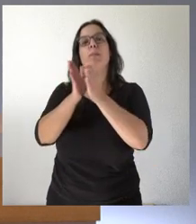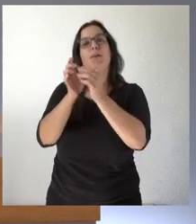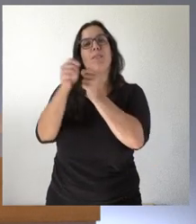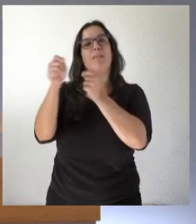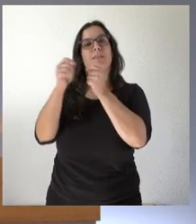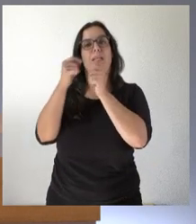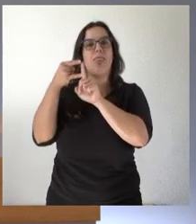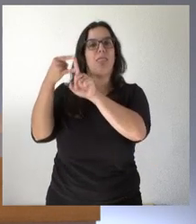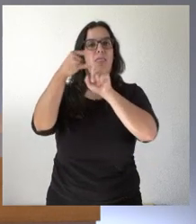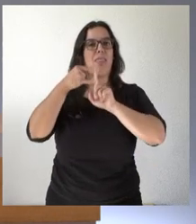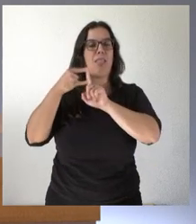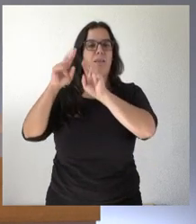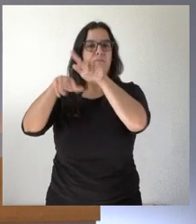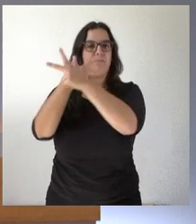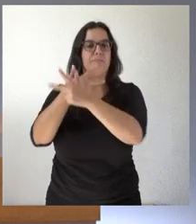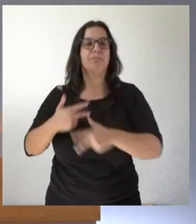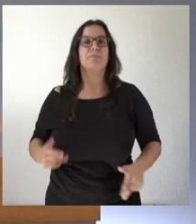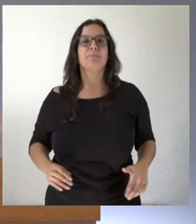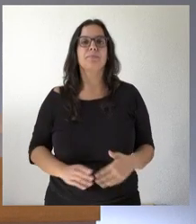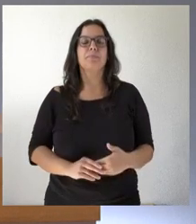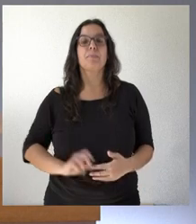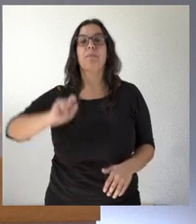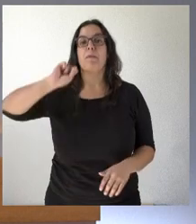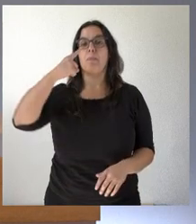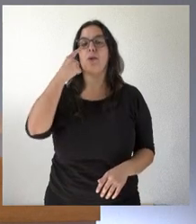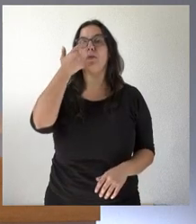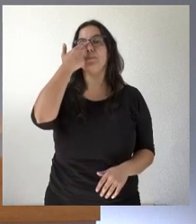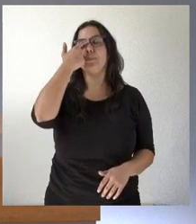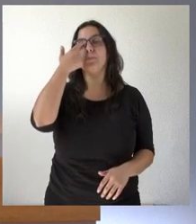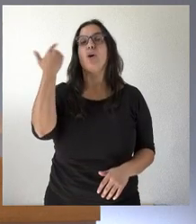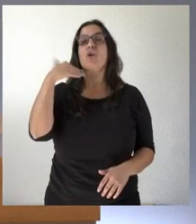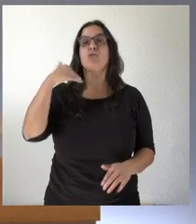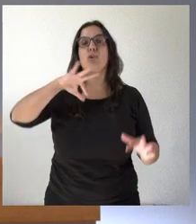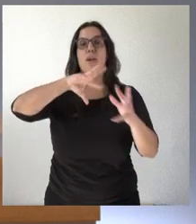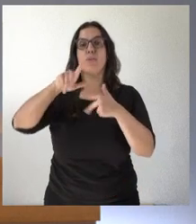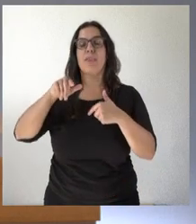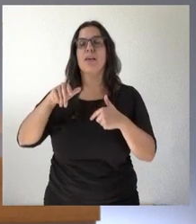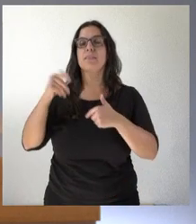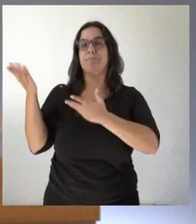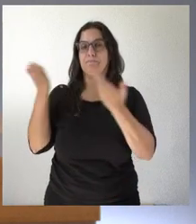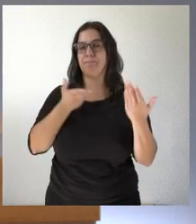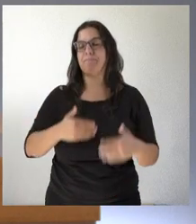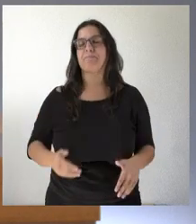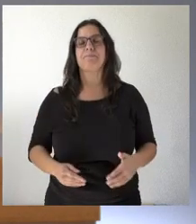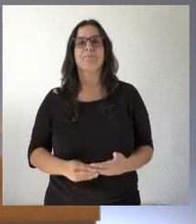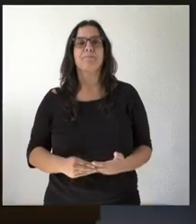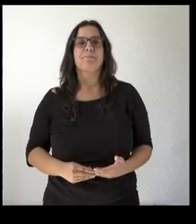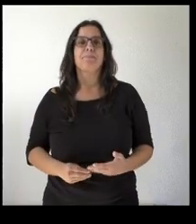siguen de forma telemática vamos a iniciarlo hoy con Soria Noticias en Carna Muñoz adelante buenos días